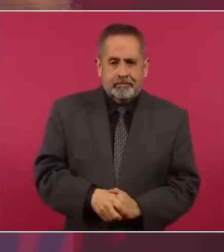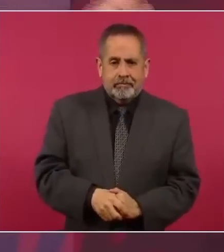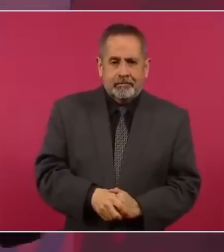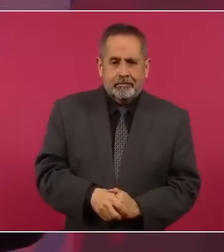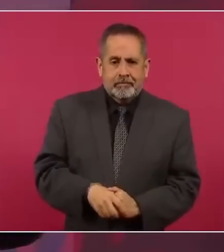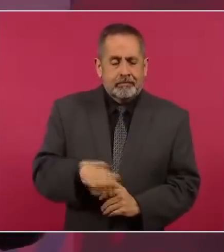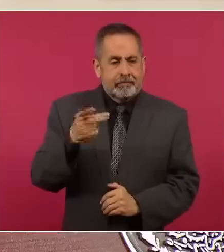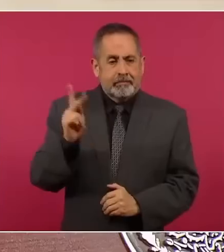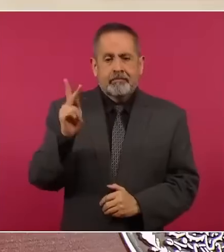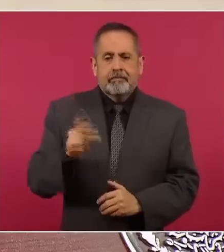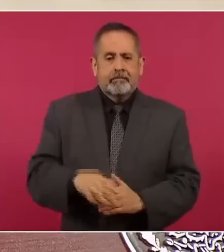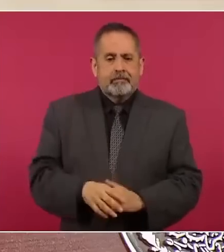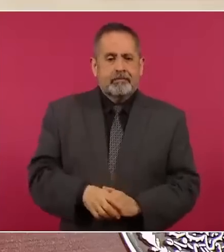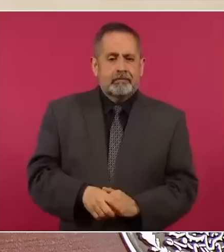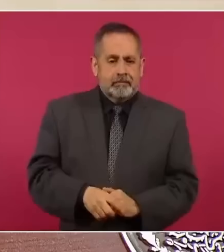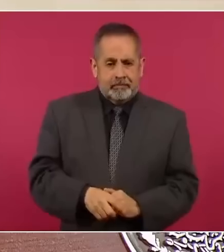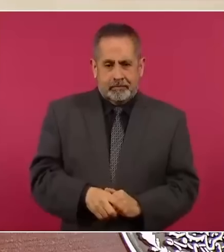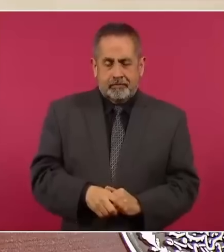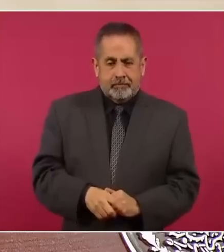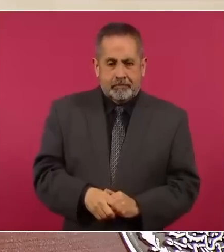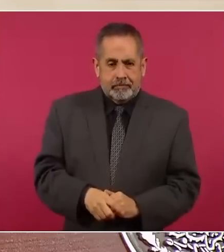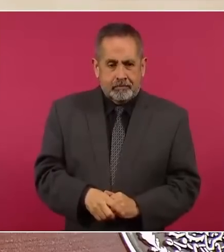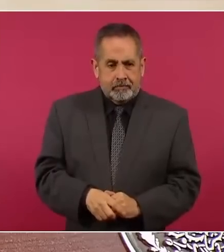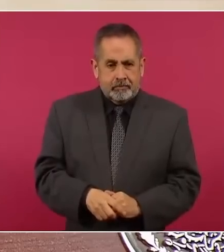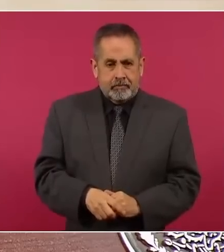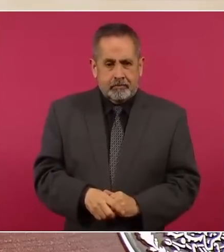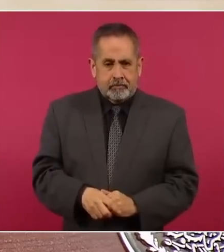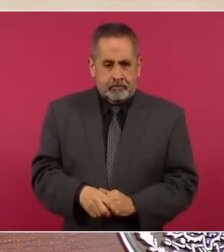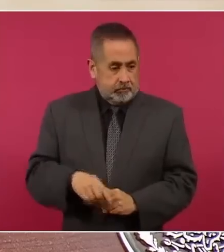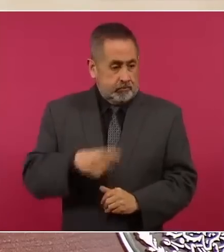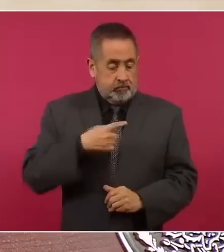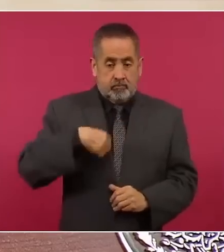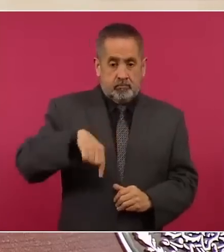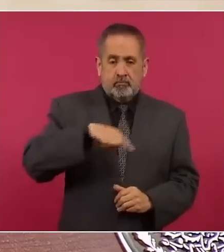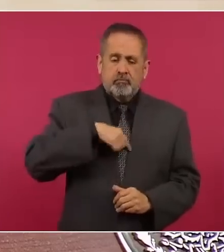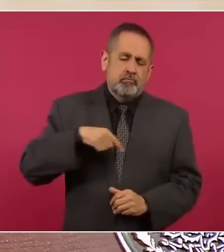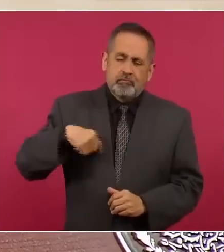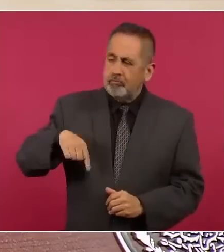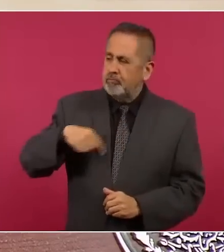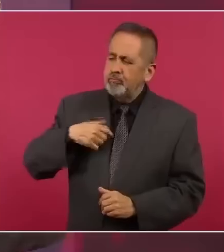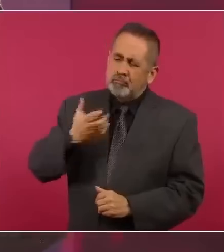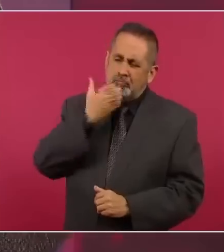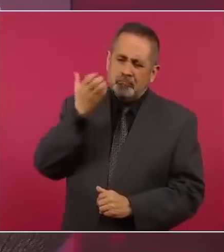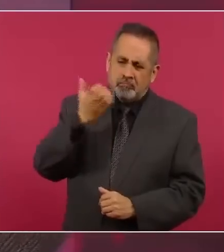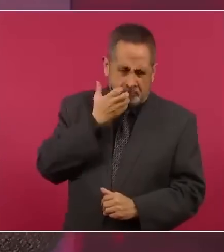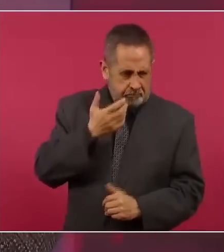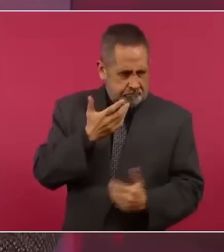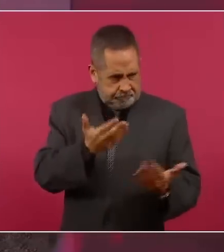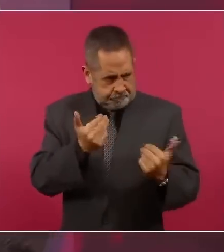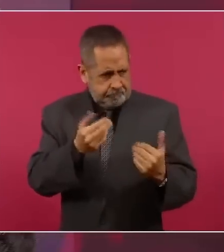nosotros estamos acostumbrados al debate,